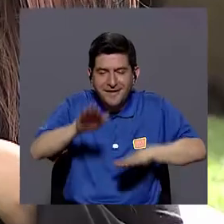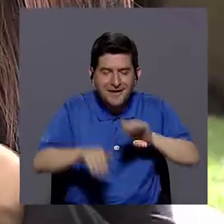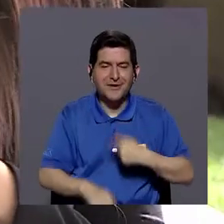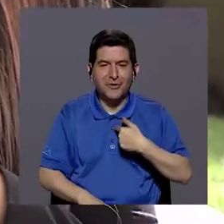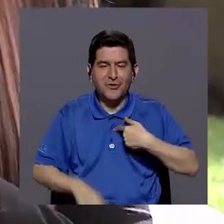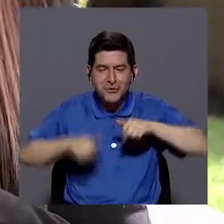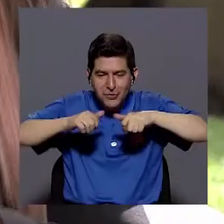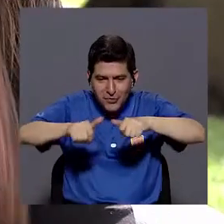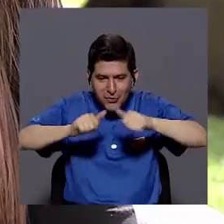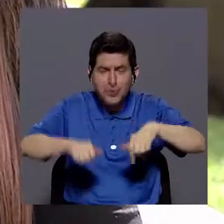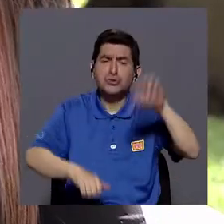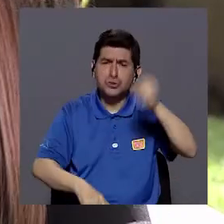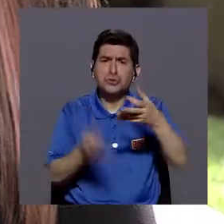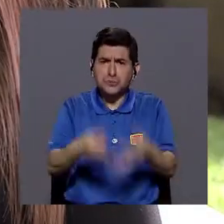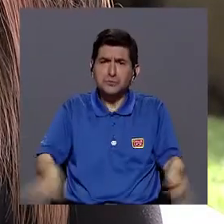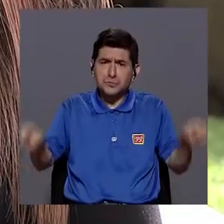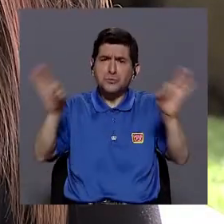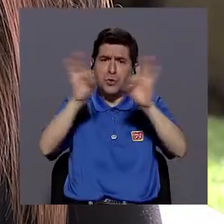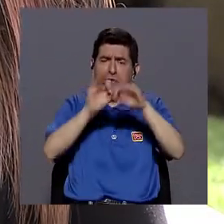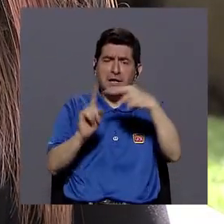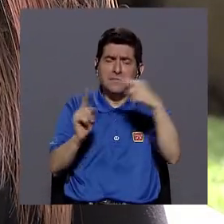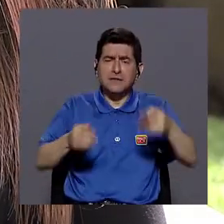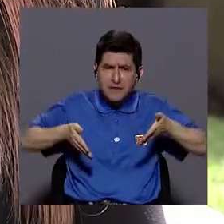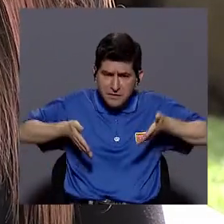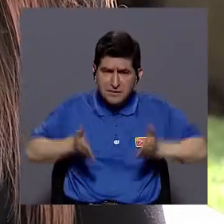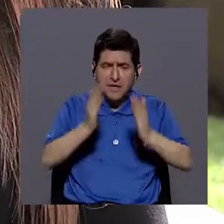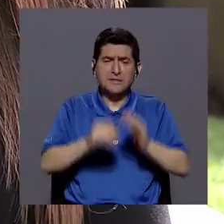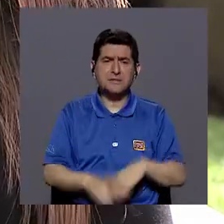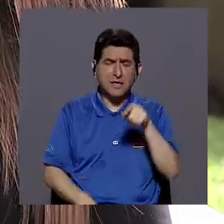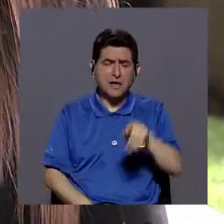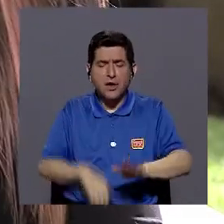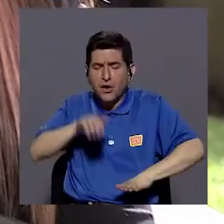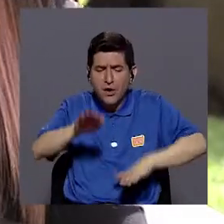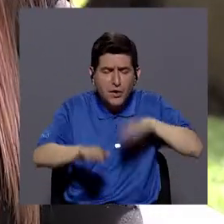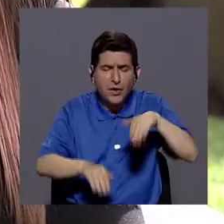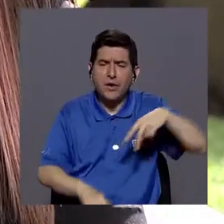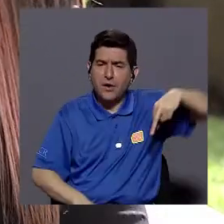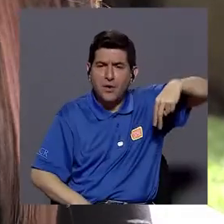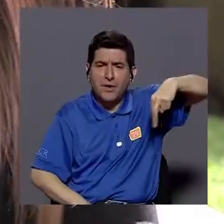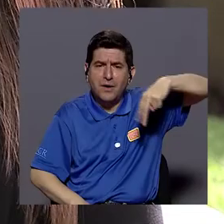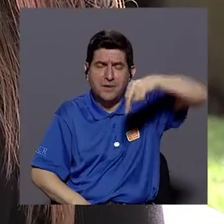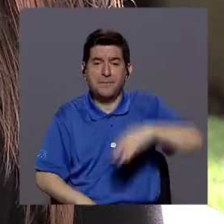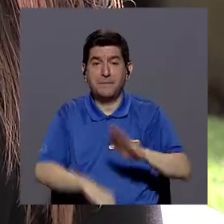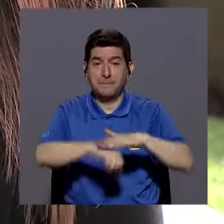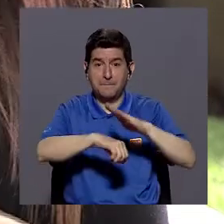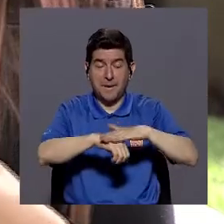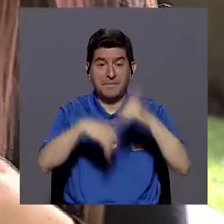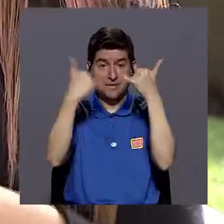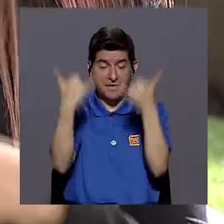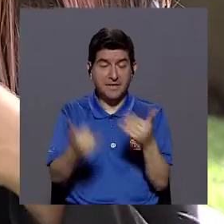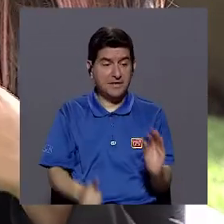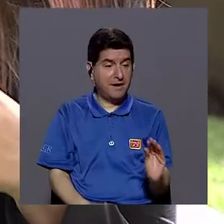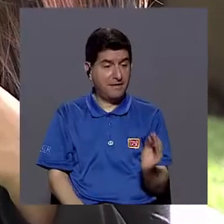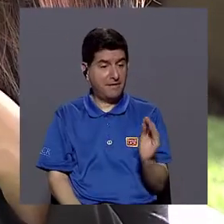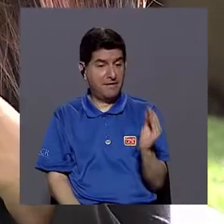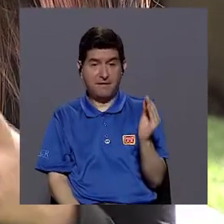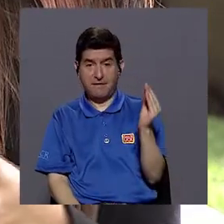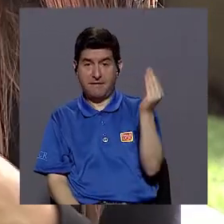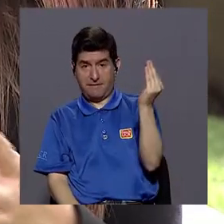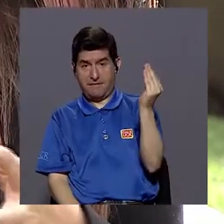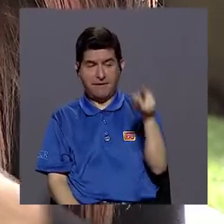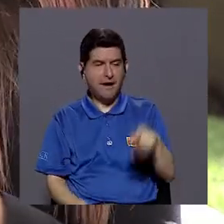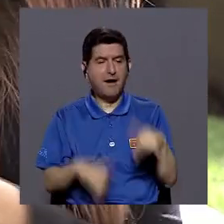si le hago un masaje. Por supuesto que es importante desde el nacimiento, ponerlo a gatear, a caminar, permitirle cuando ya va creciendo,